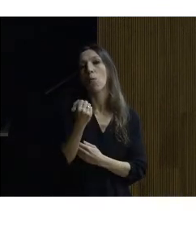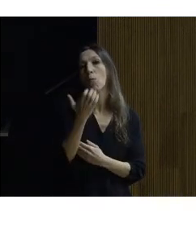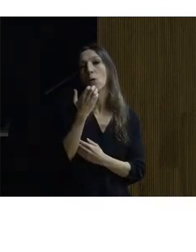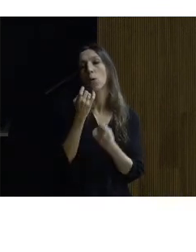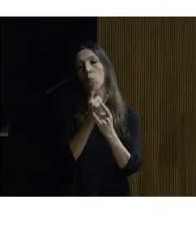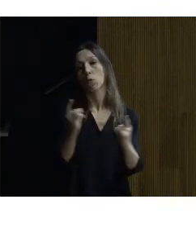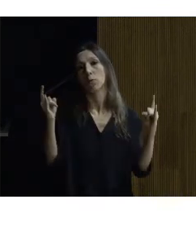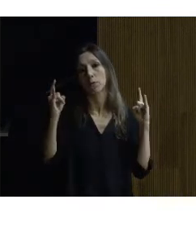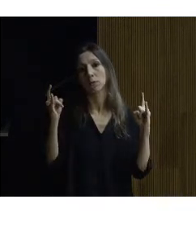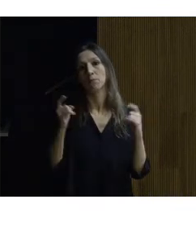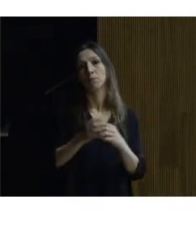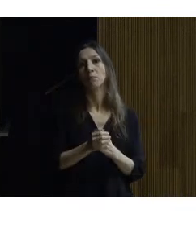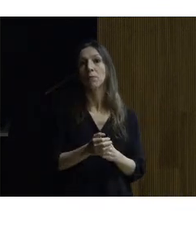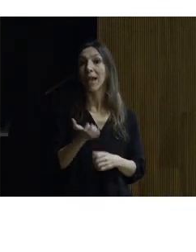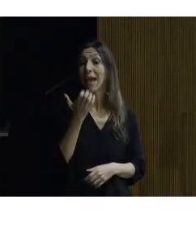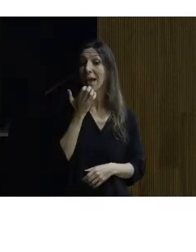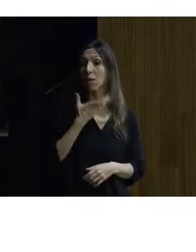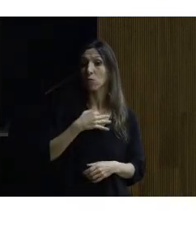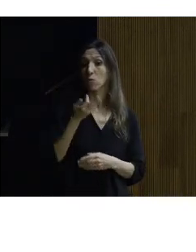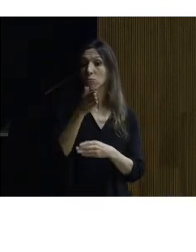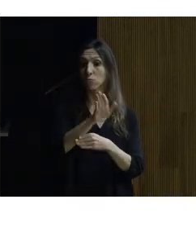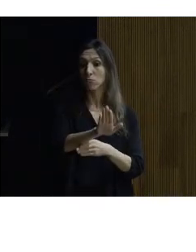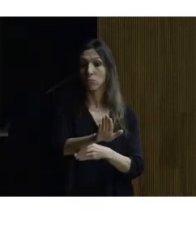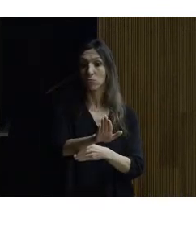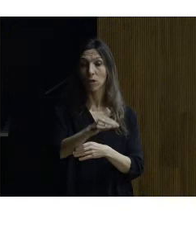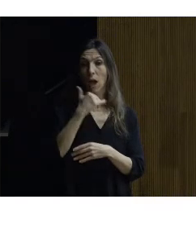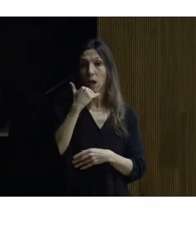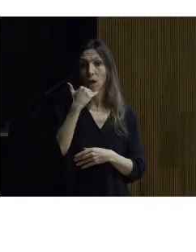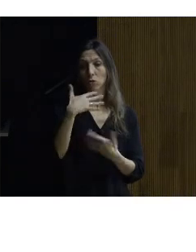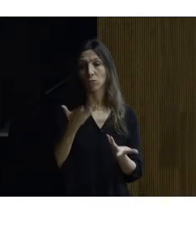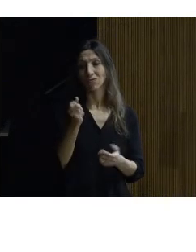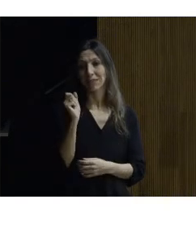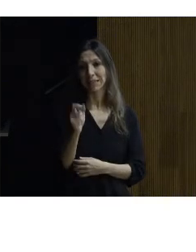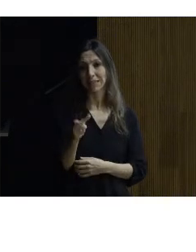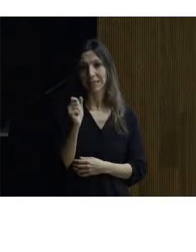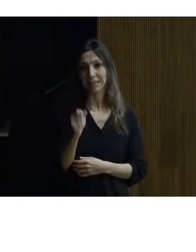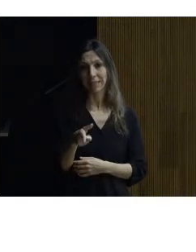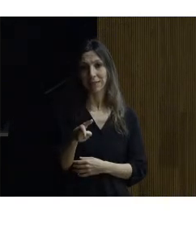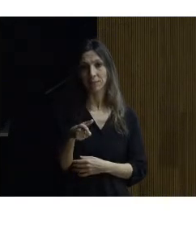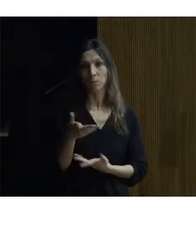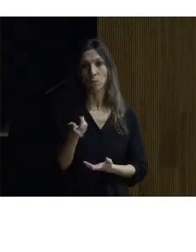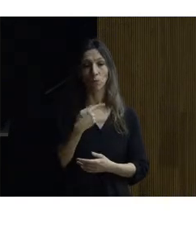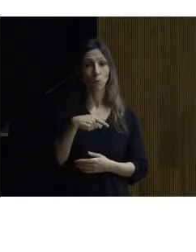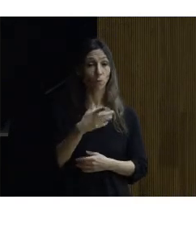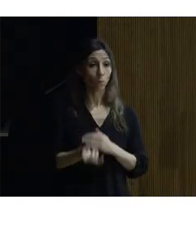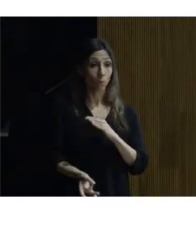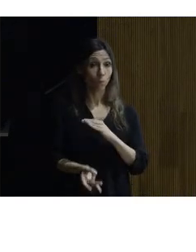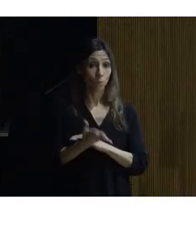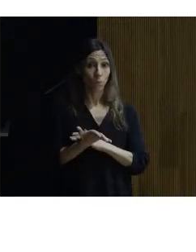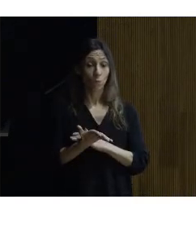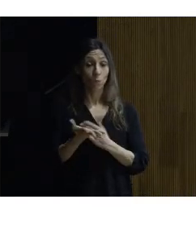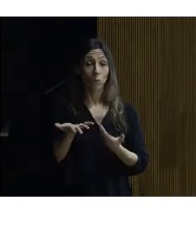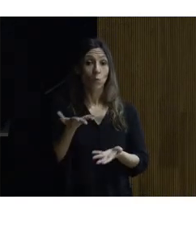magnético el ejemplo que puedo poner es algo que habitualmente nos ocurre cuando utilizamos nuestro